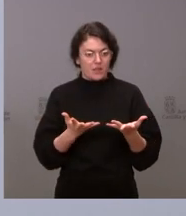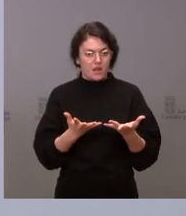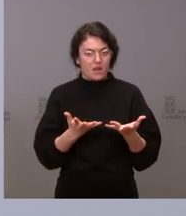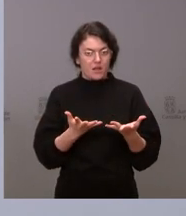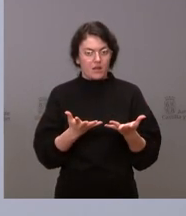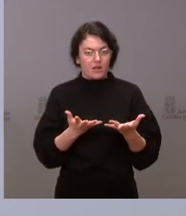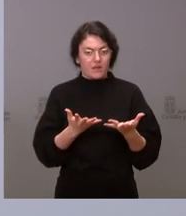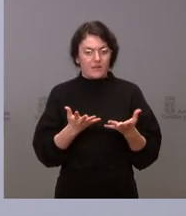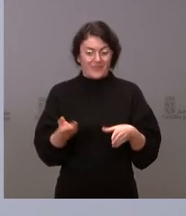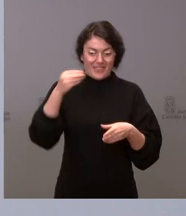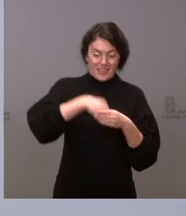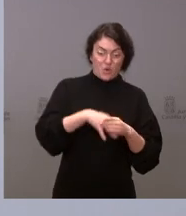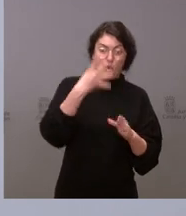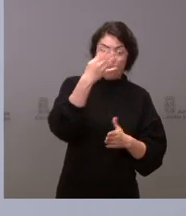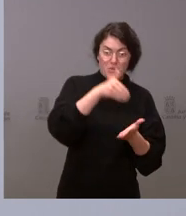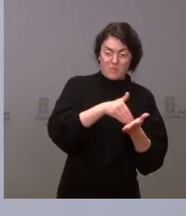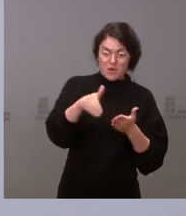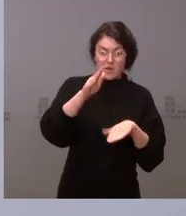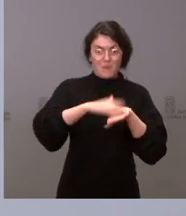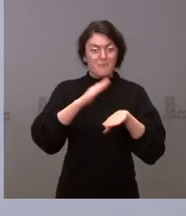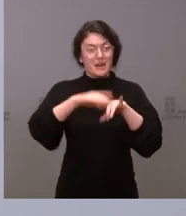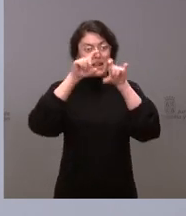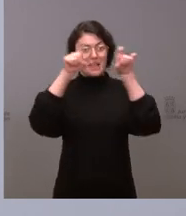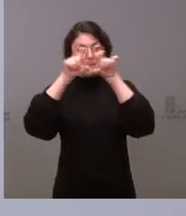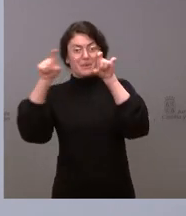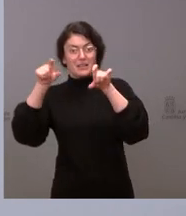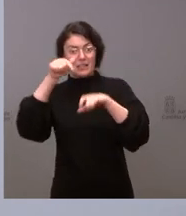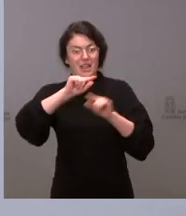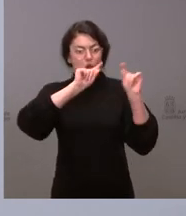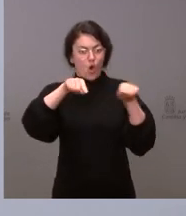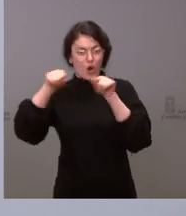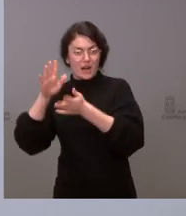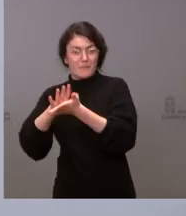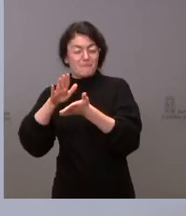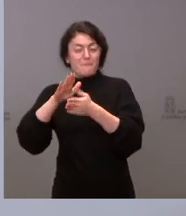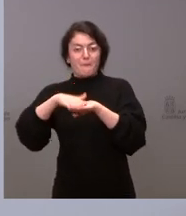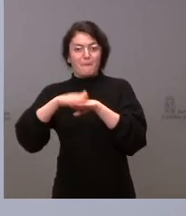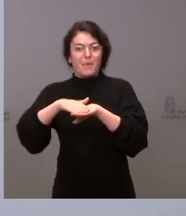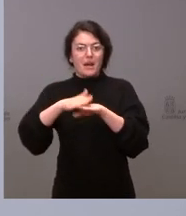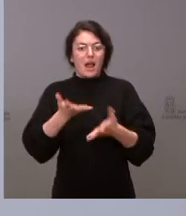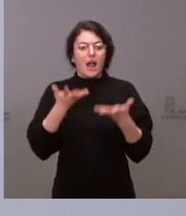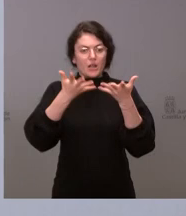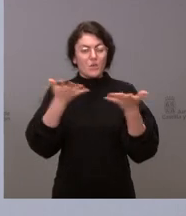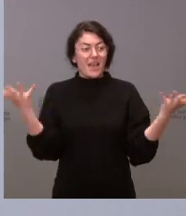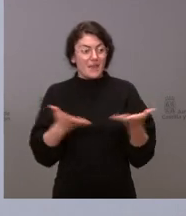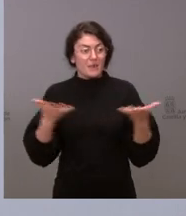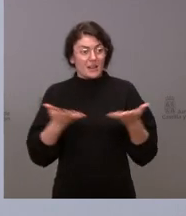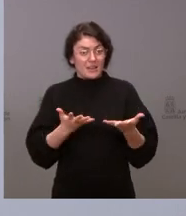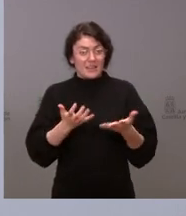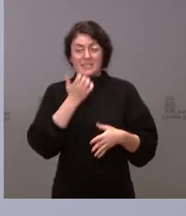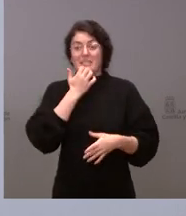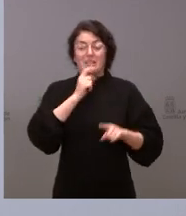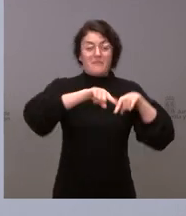cuatro millones a las corporaciones locales para ayudas de emergencia para aquellas familias y personas que necesitan esa ayuda.